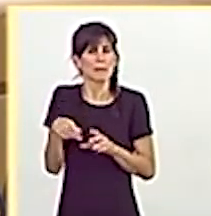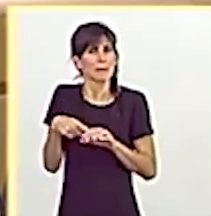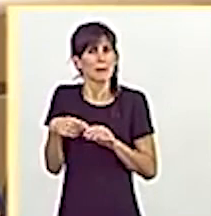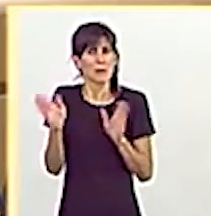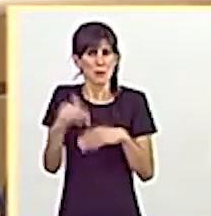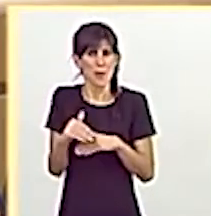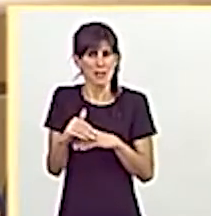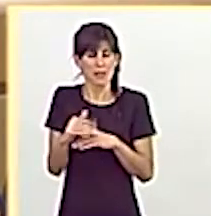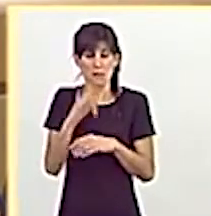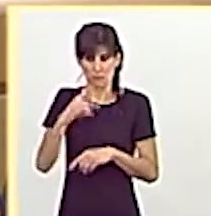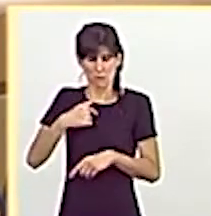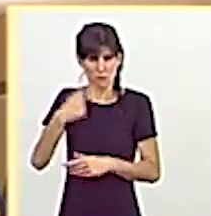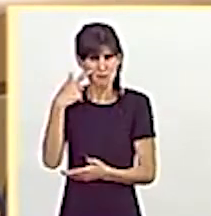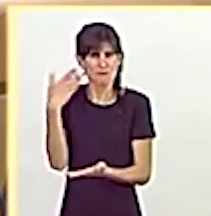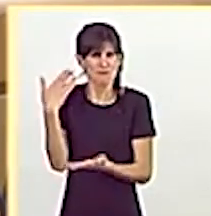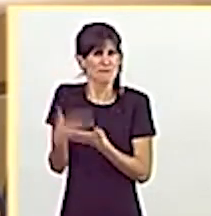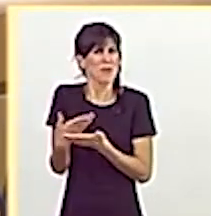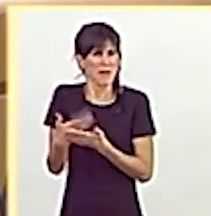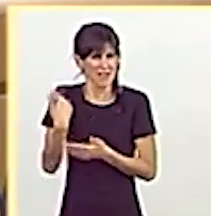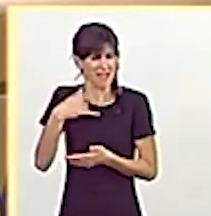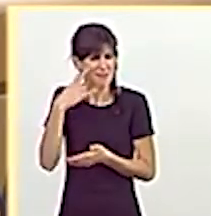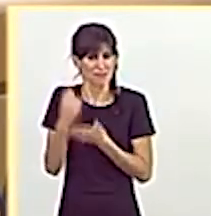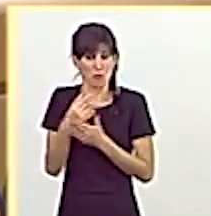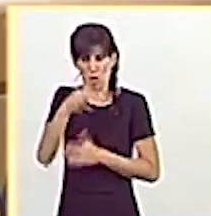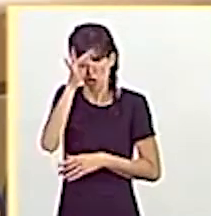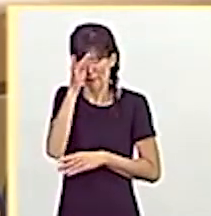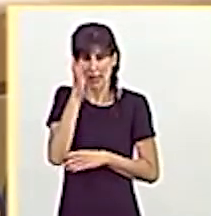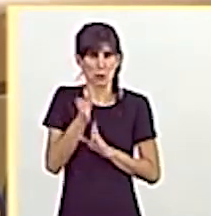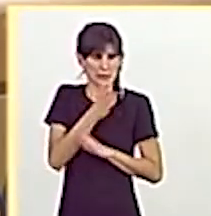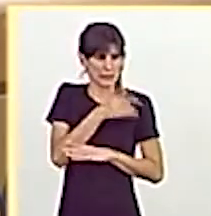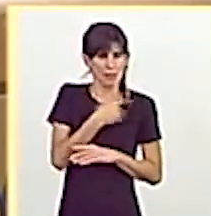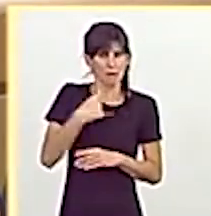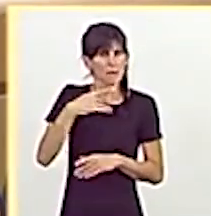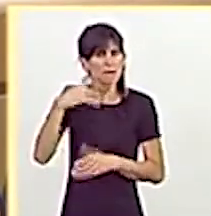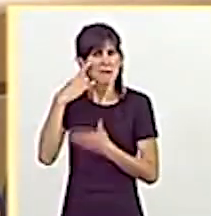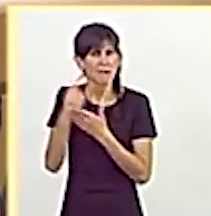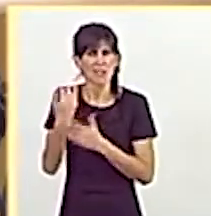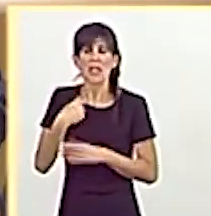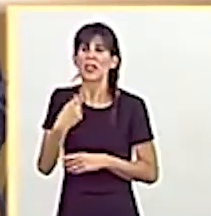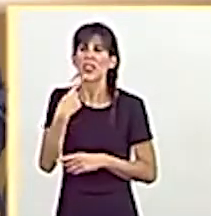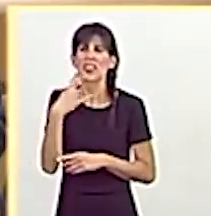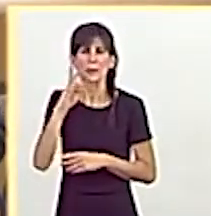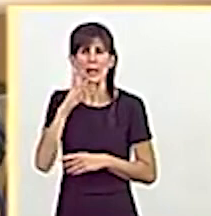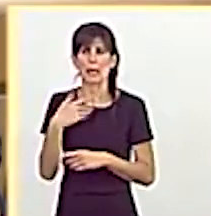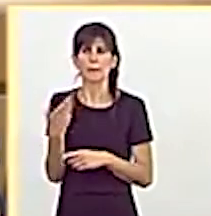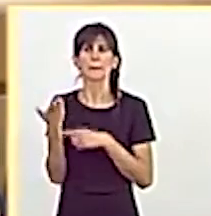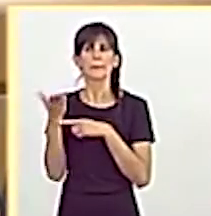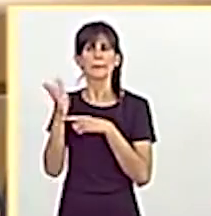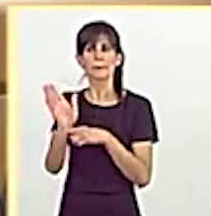Yo mismo lo he comprobado este domingo pasado y miren qué pone aquí.